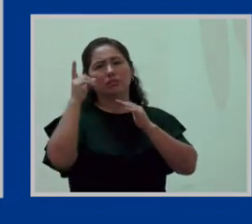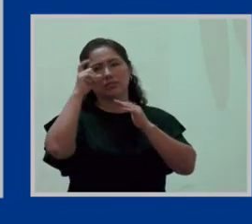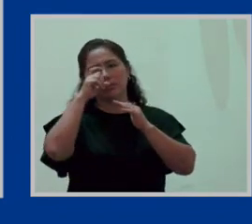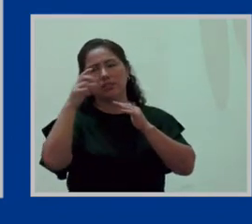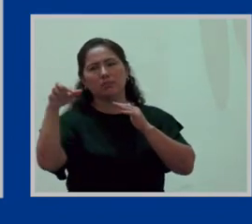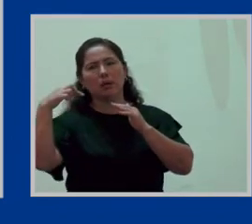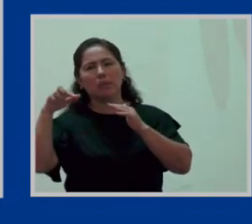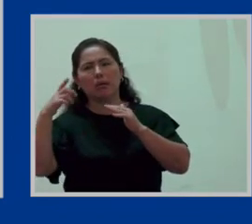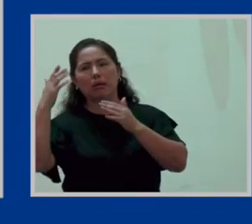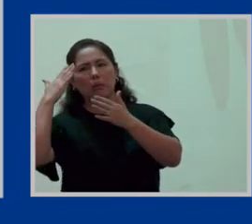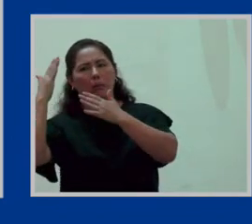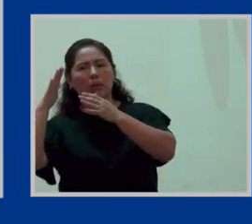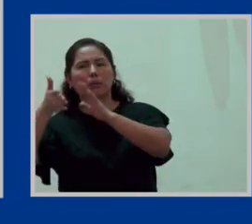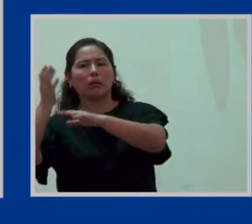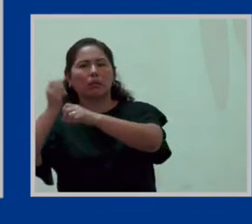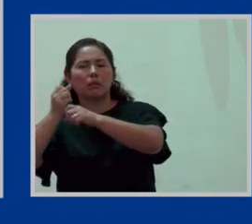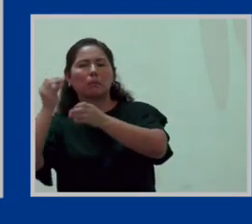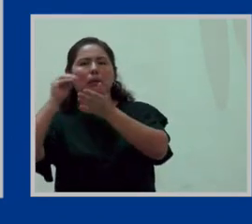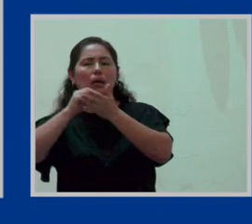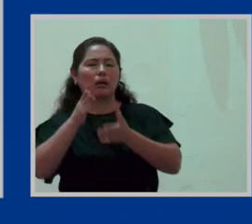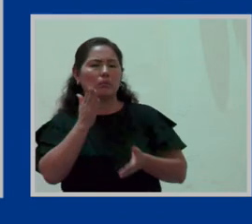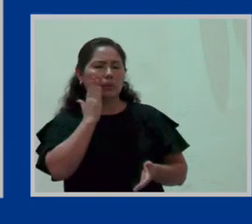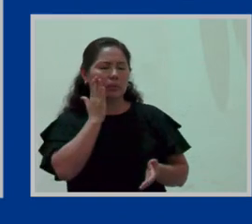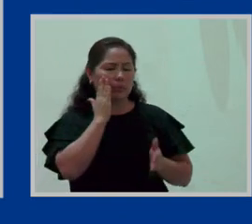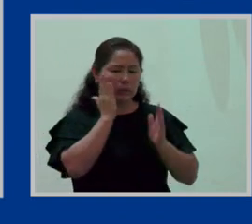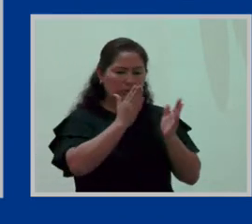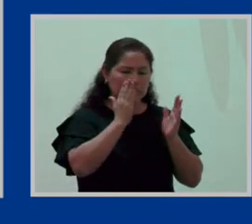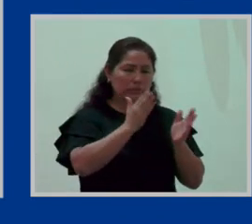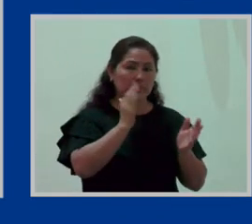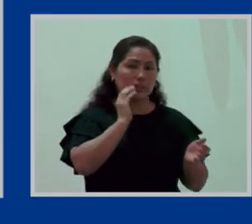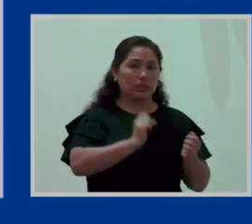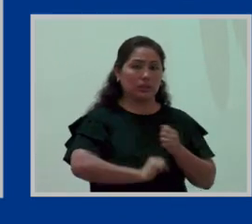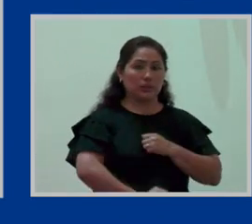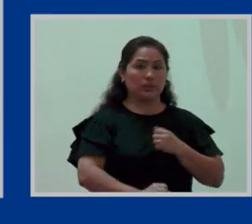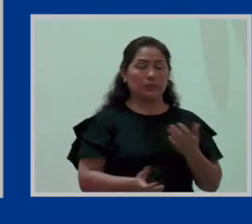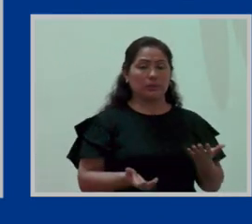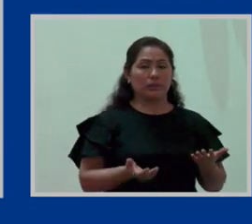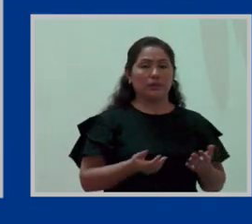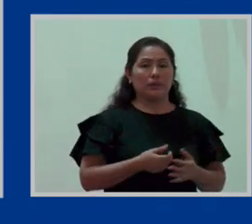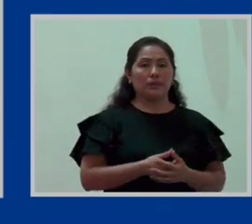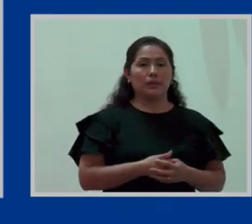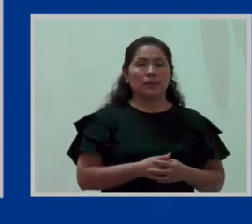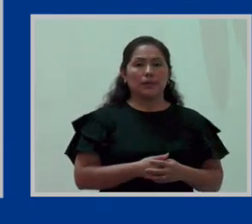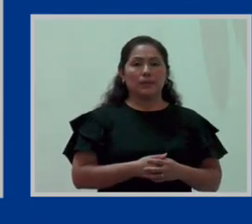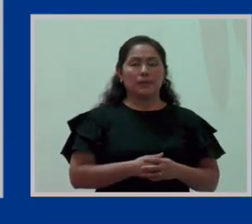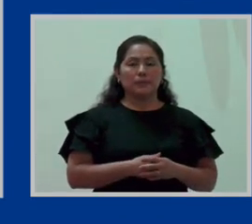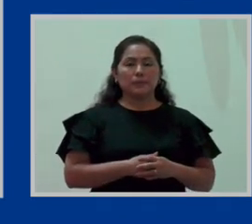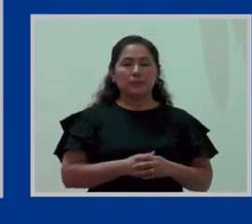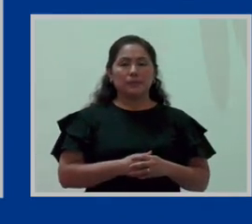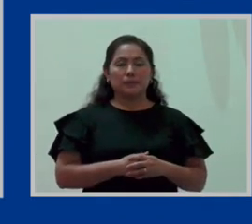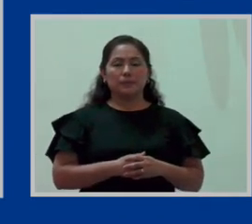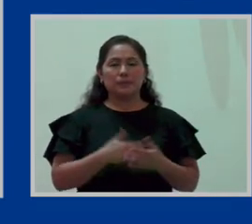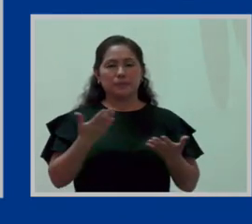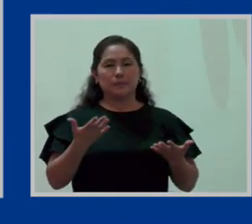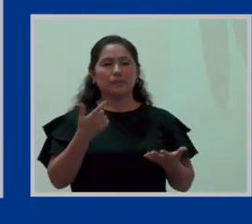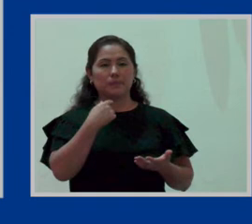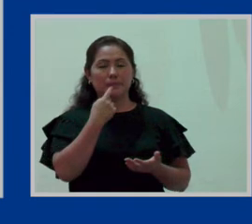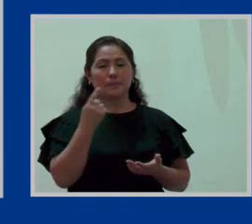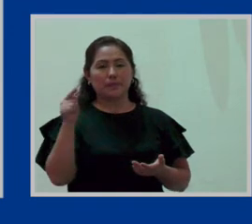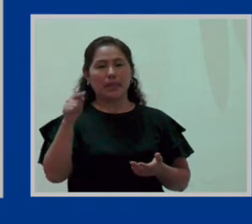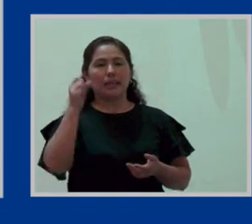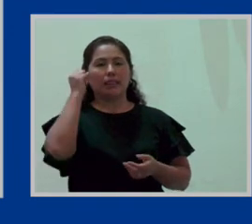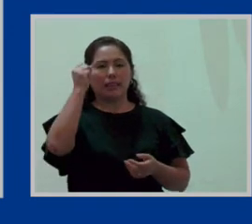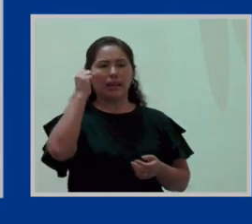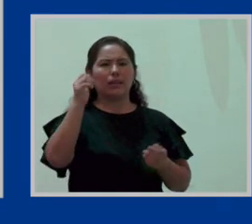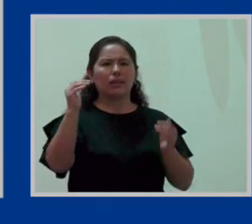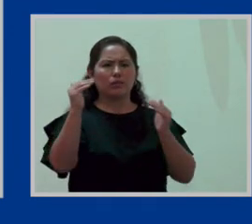Podría ser que ambos se turnen también, y la ley contempla esto. Pero en cierta medida, como les decía, este es un derecho